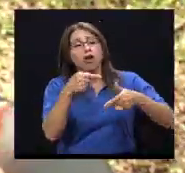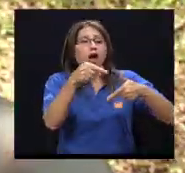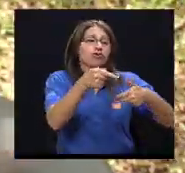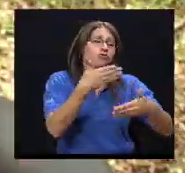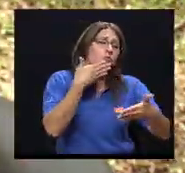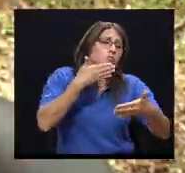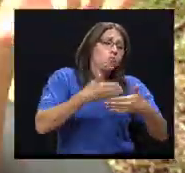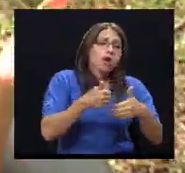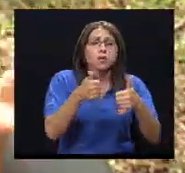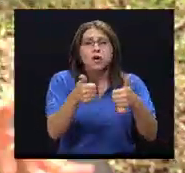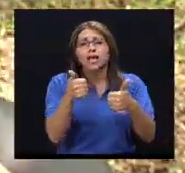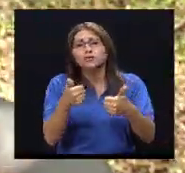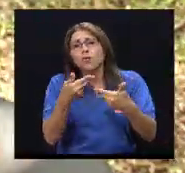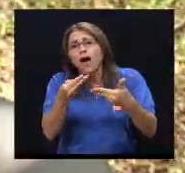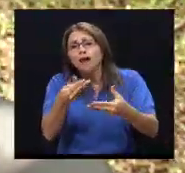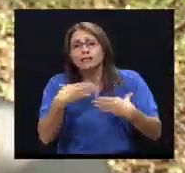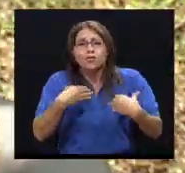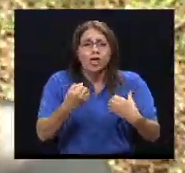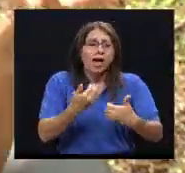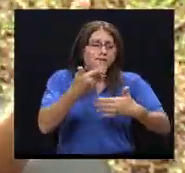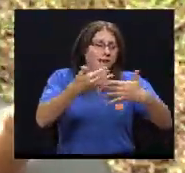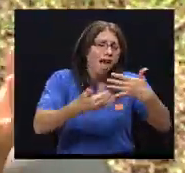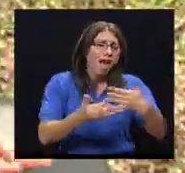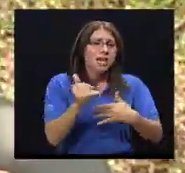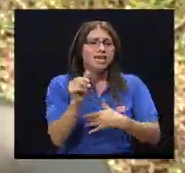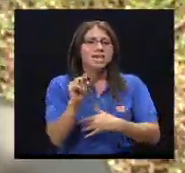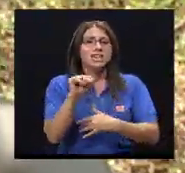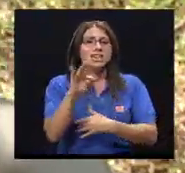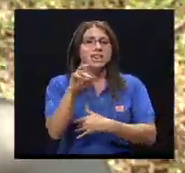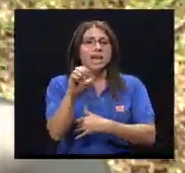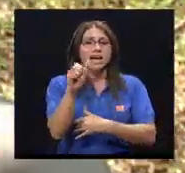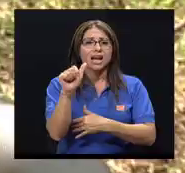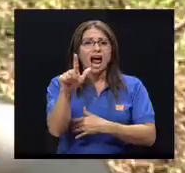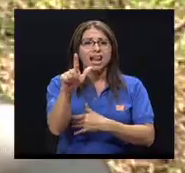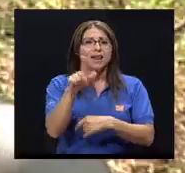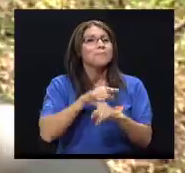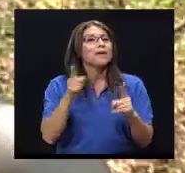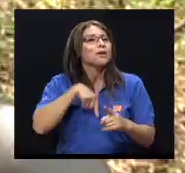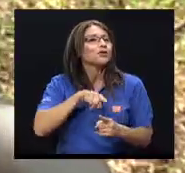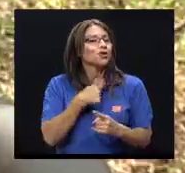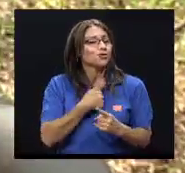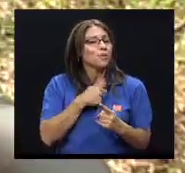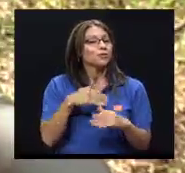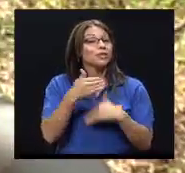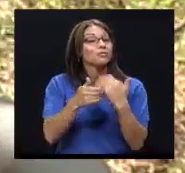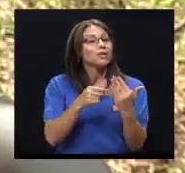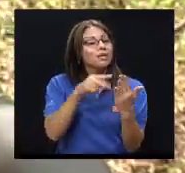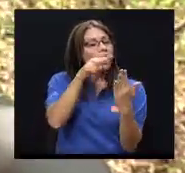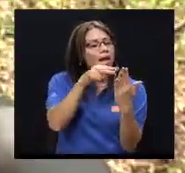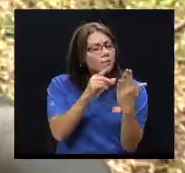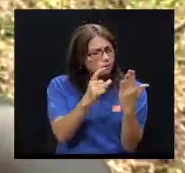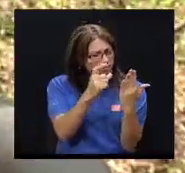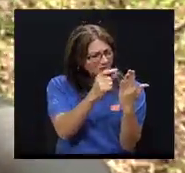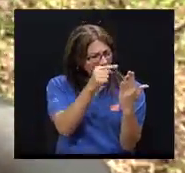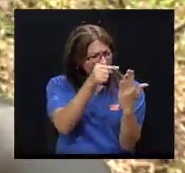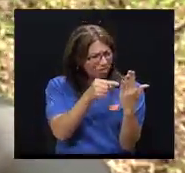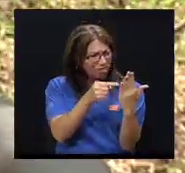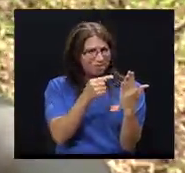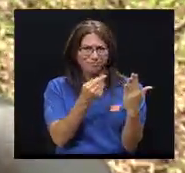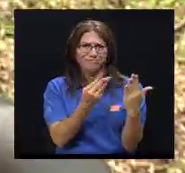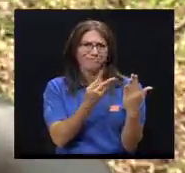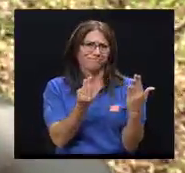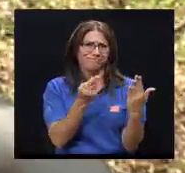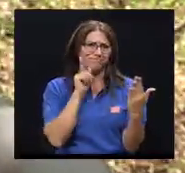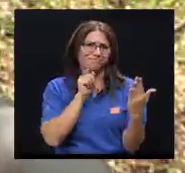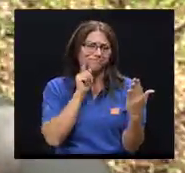garantizan light, liviano, integral y demás. Y cuando revisamos los ingredientes nos damos cuenta que es solamente letras